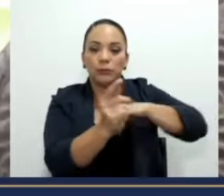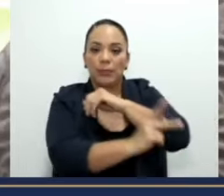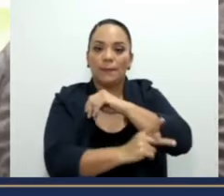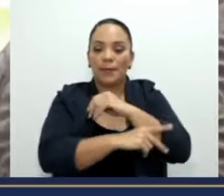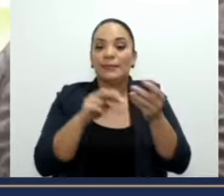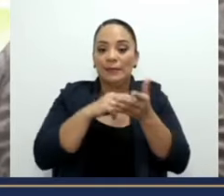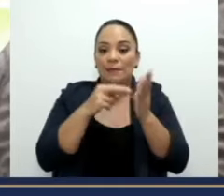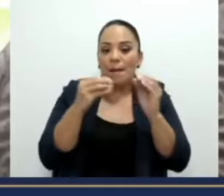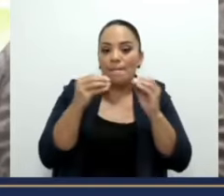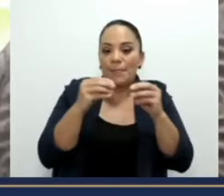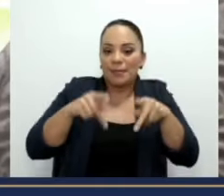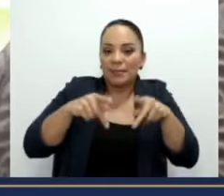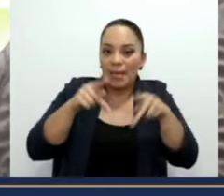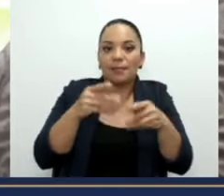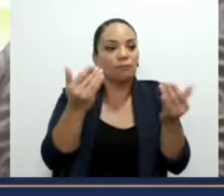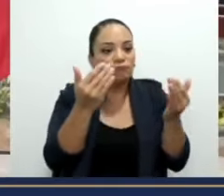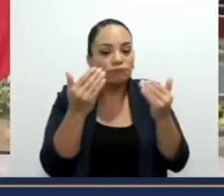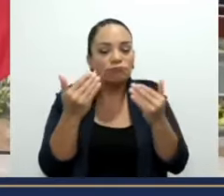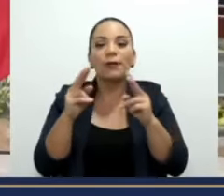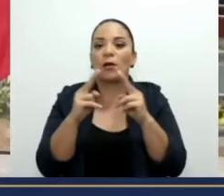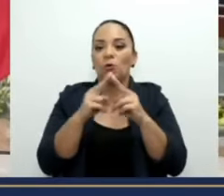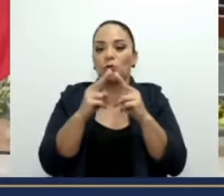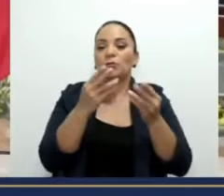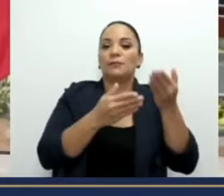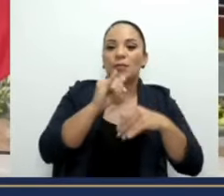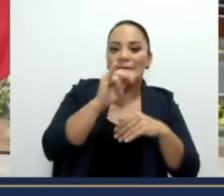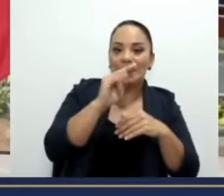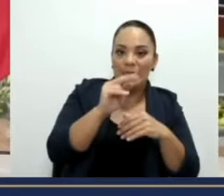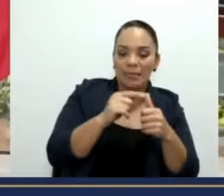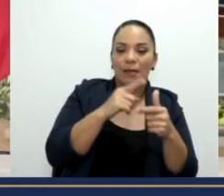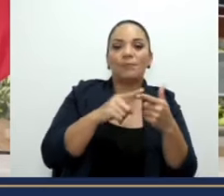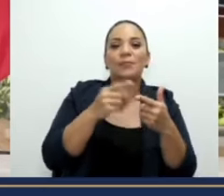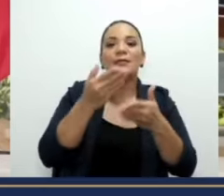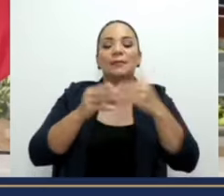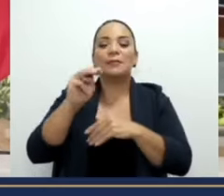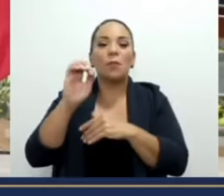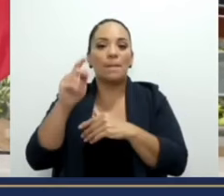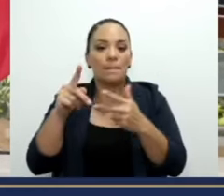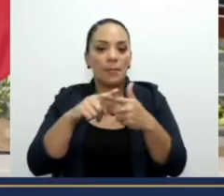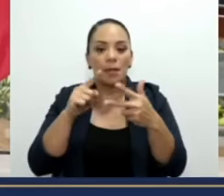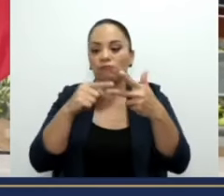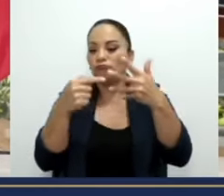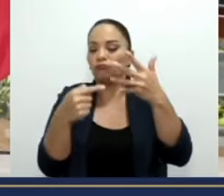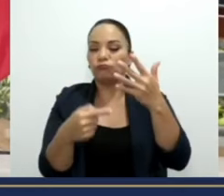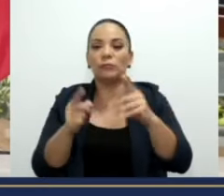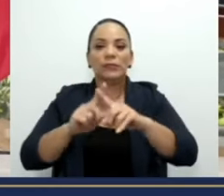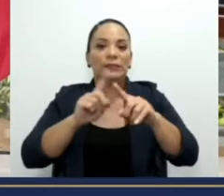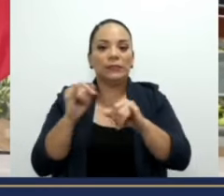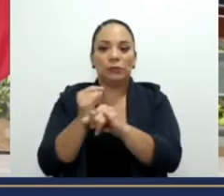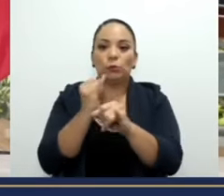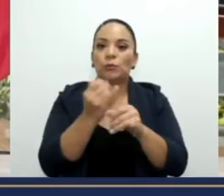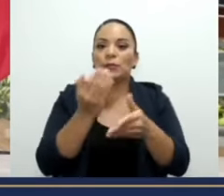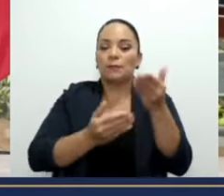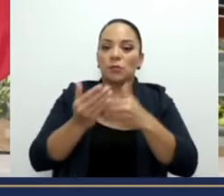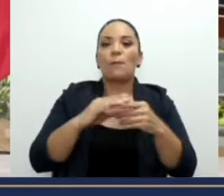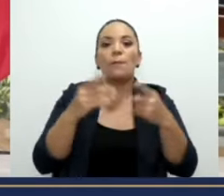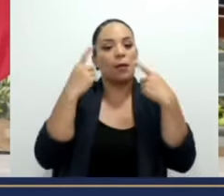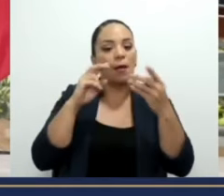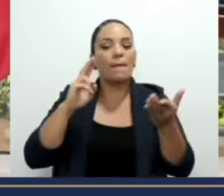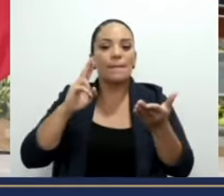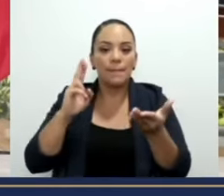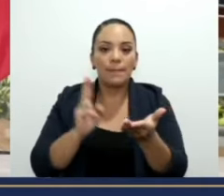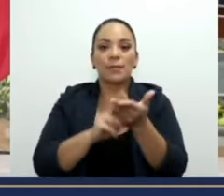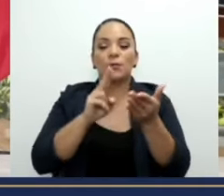se acerque para que conozca los servicios del INAH, los servicios del MEP y todos los servicios del resto de instituciones para matricularse,